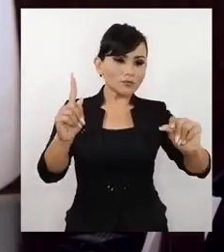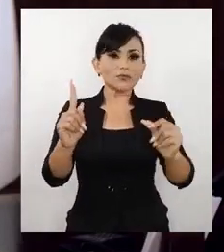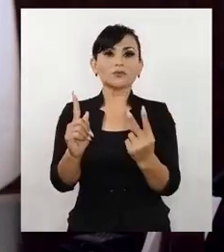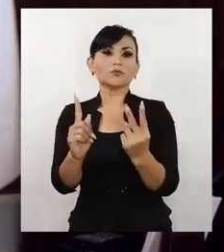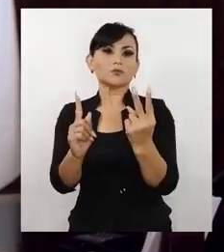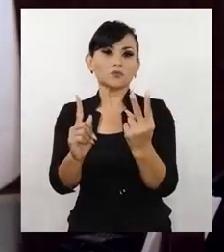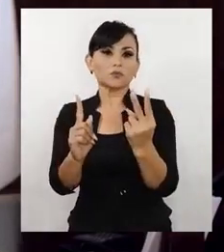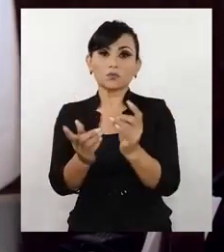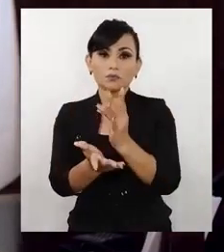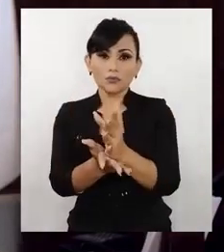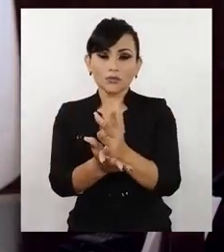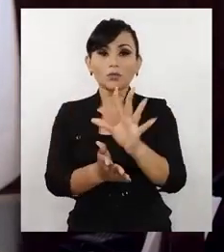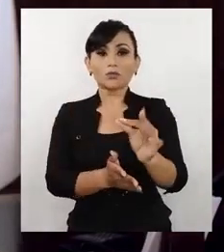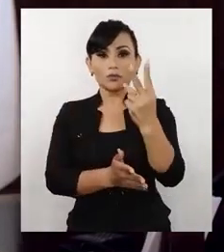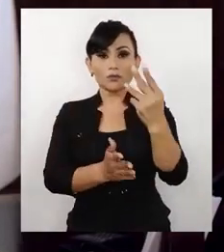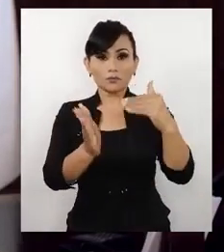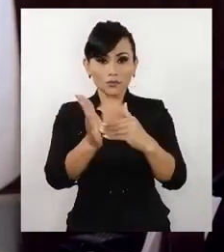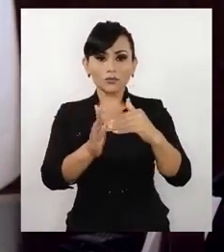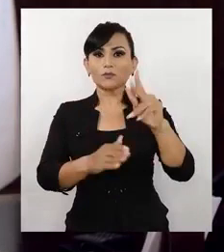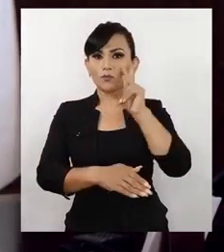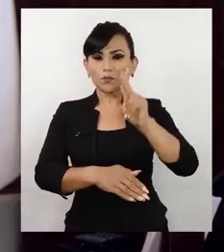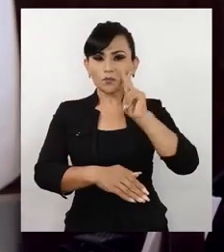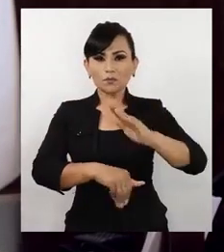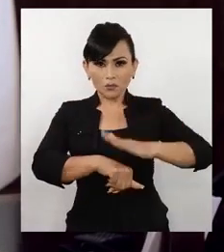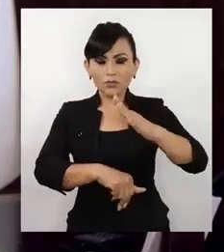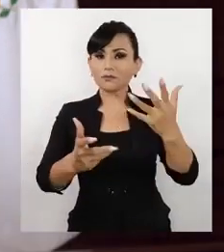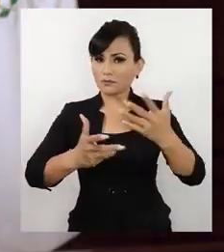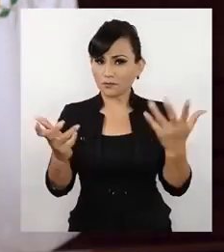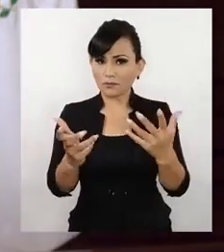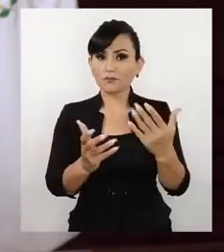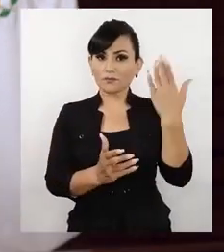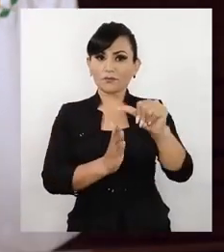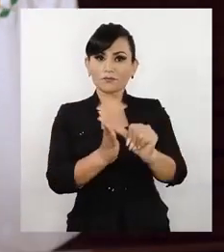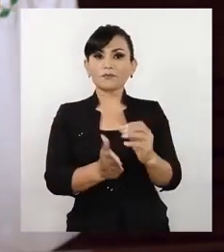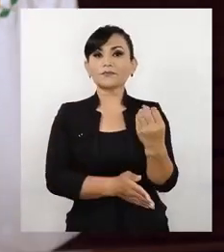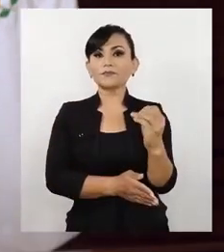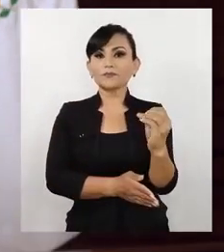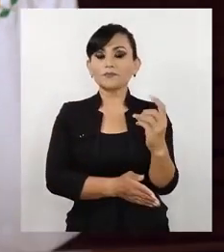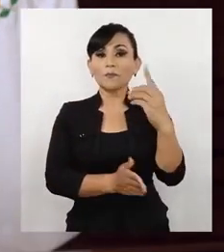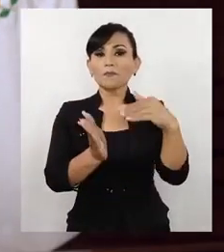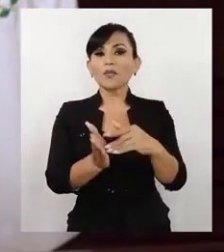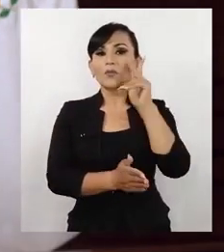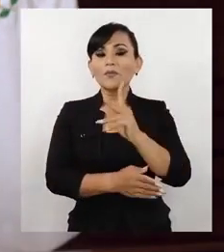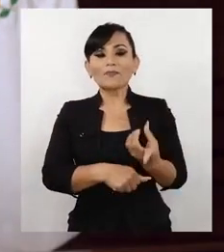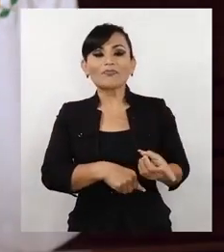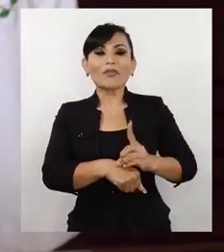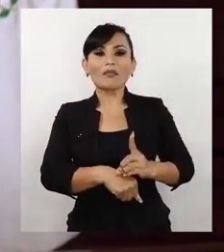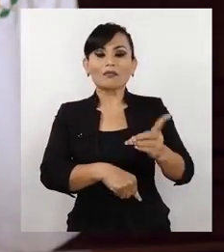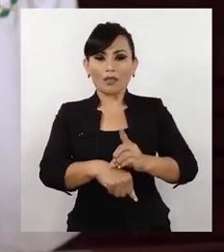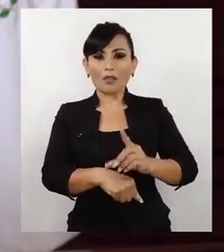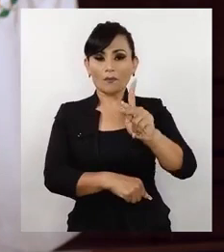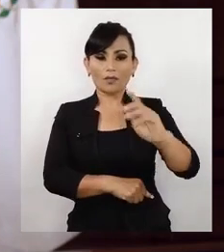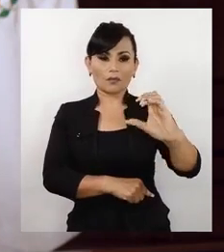cada caso positivo, mientras que la media nacional es de dos. Hemos realizado más de 42 mil pruebas.